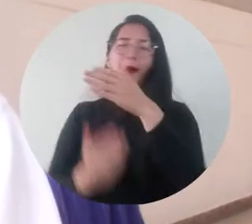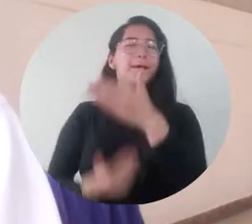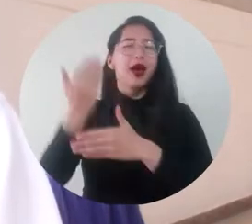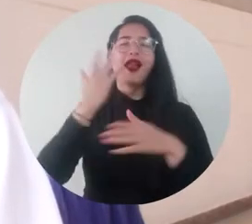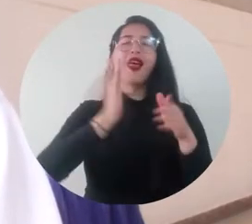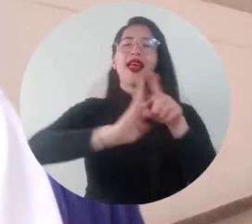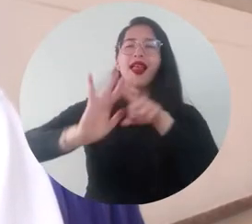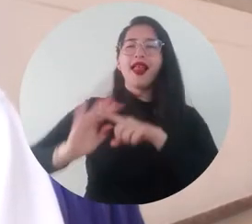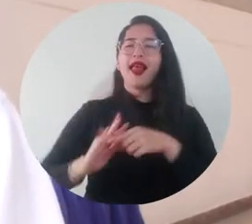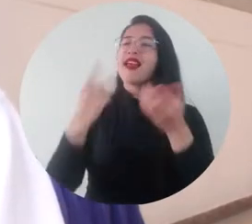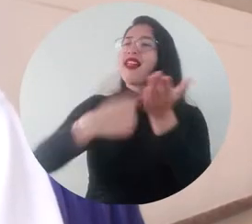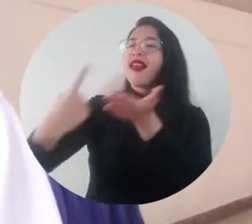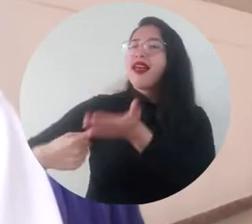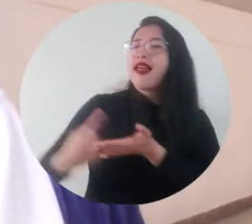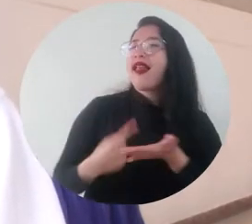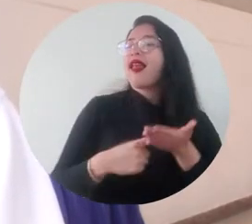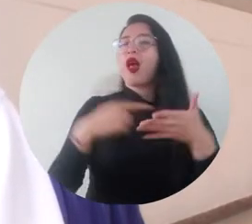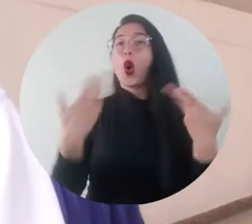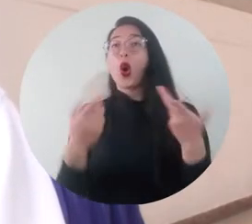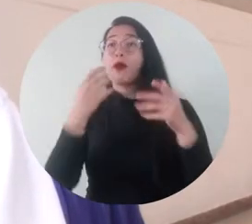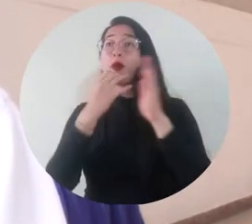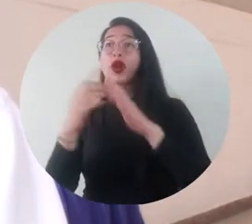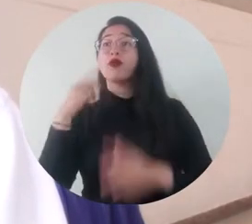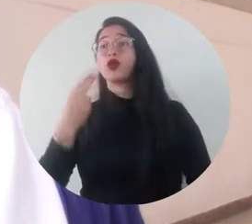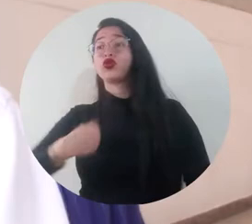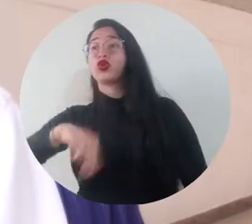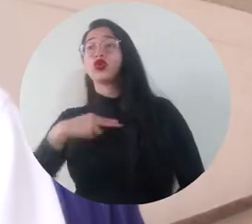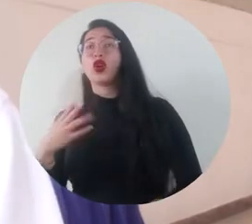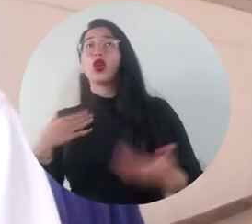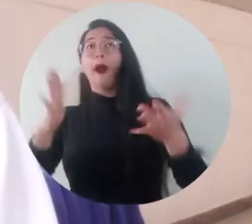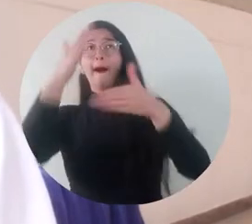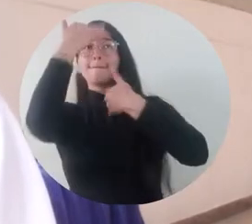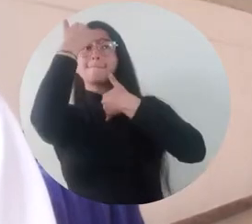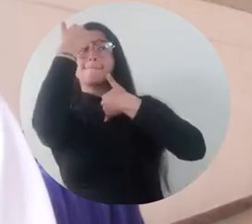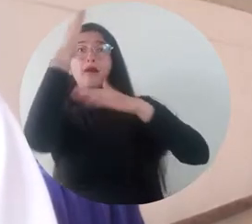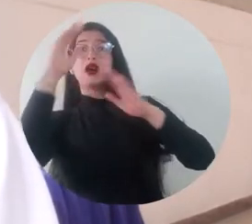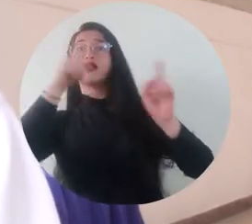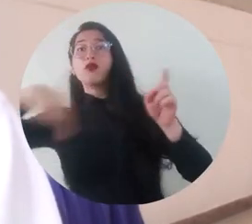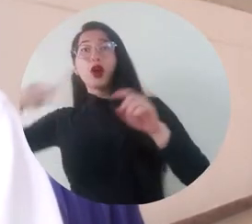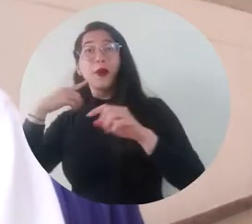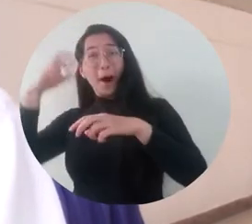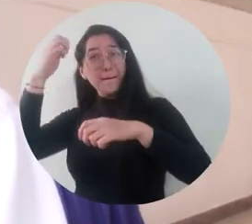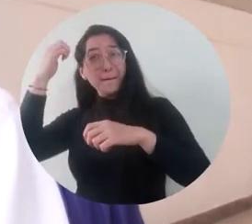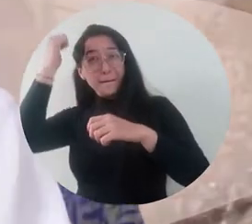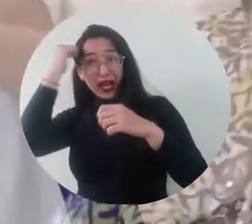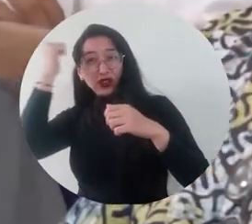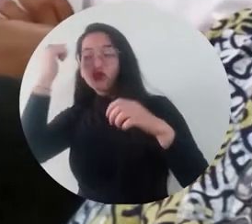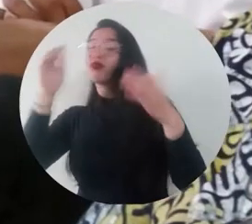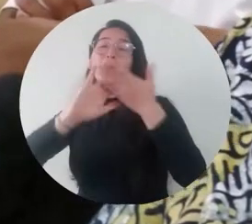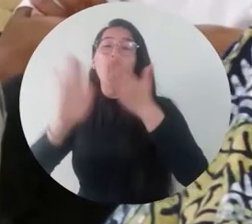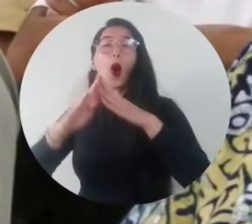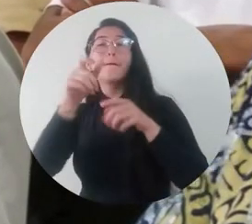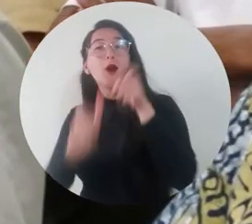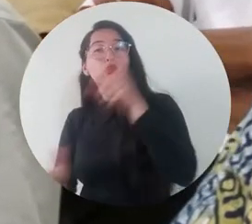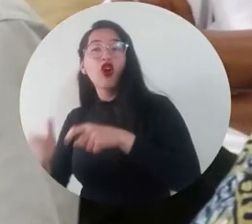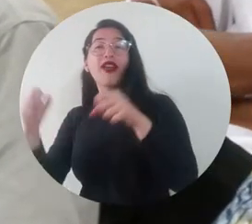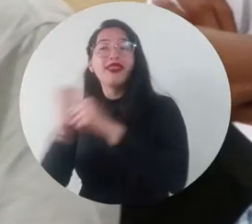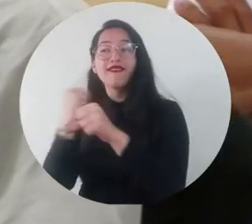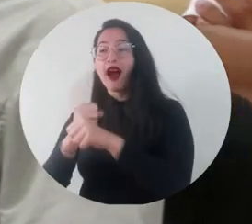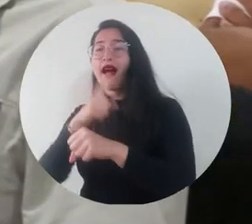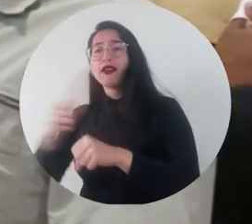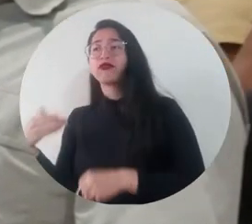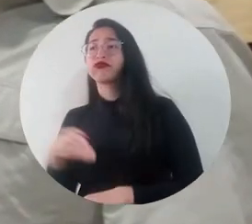realmente por donde debemos iniciar Nosotros desde la capital, tomando medidas sin conocimiento de parte de los pescadores sin su